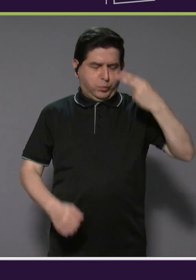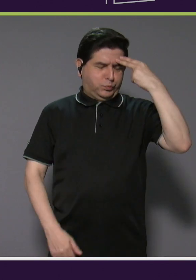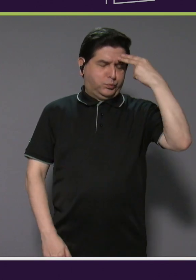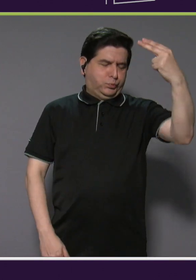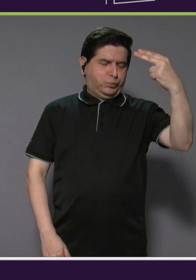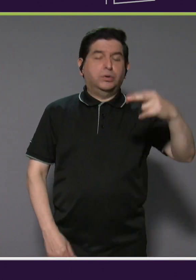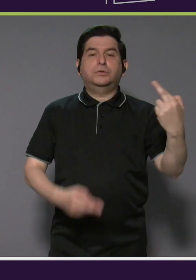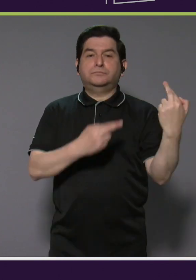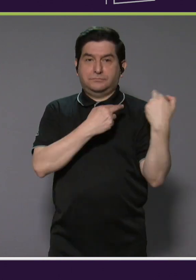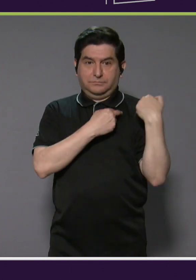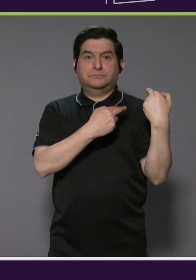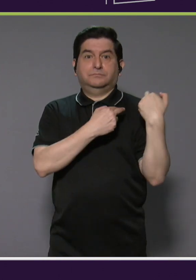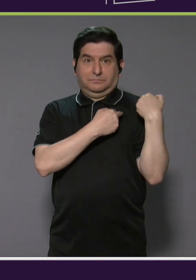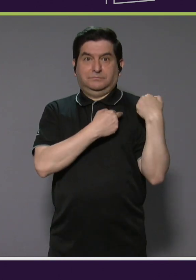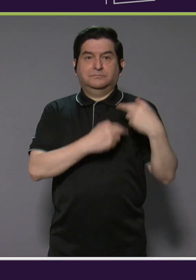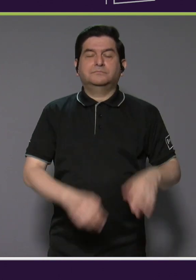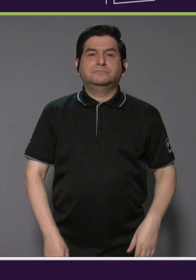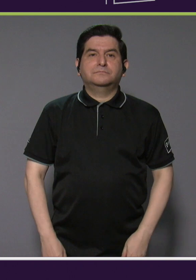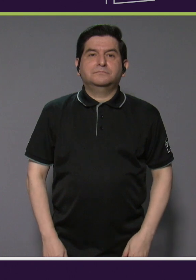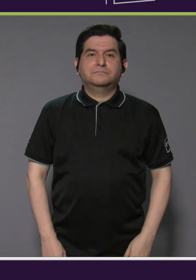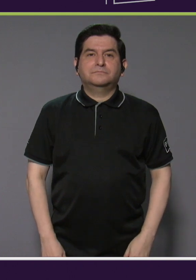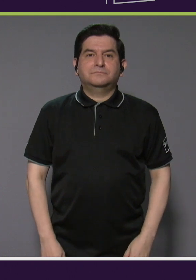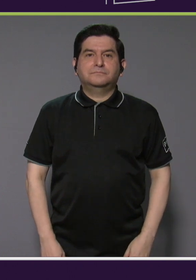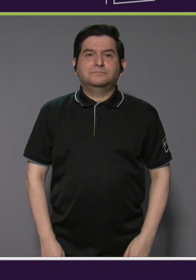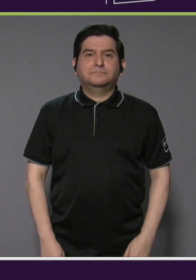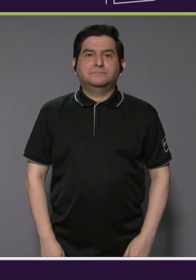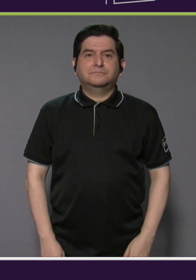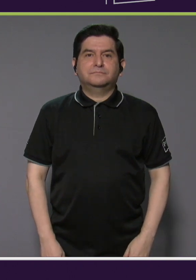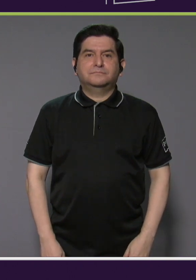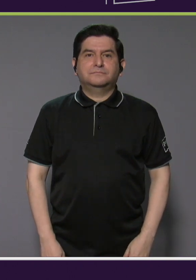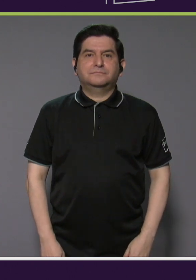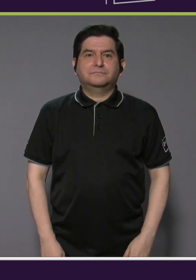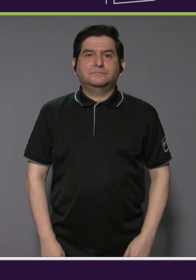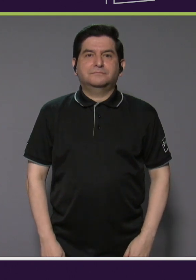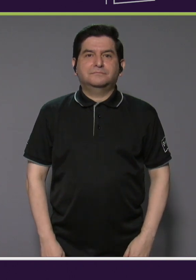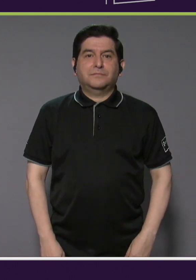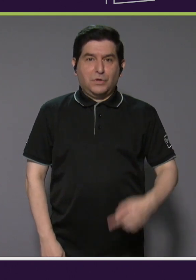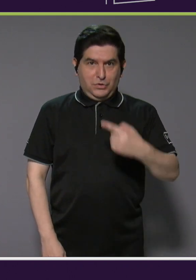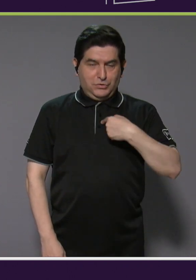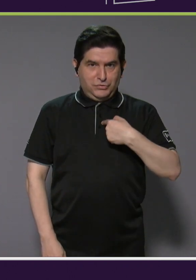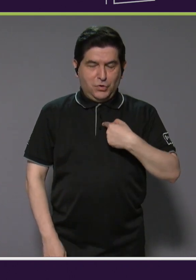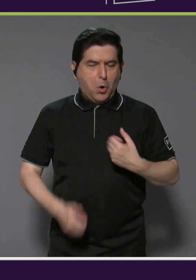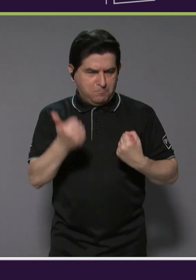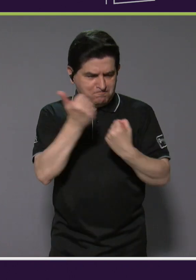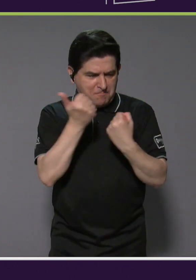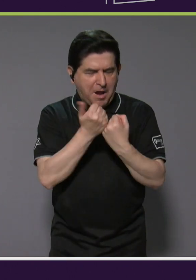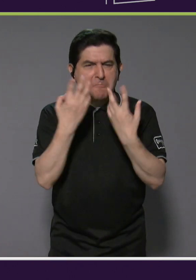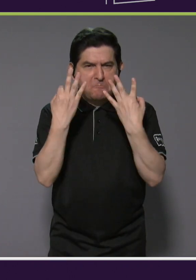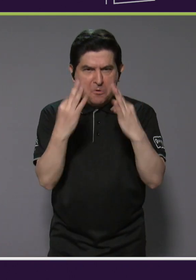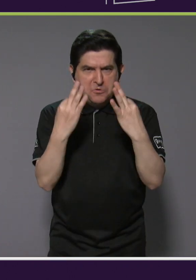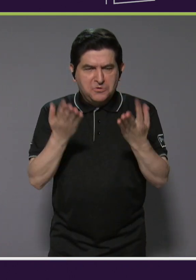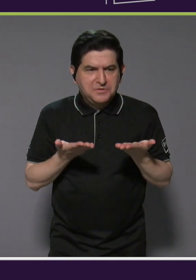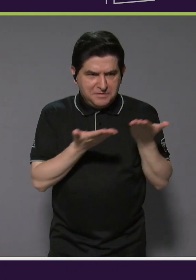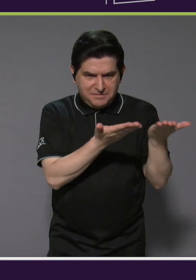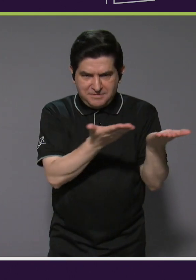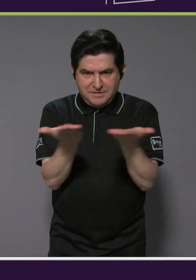responsable de brindarles el apoyo y de